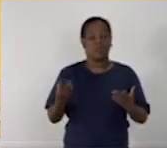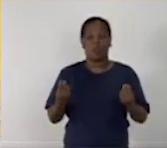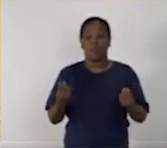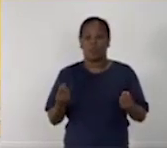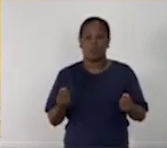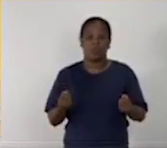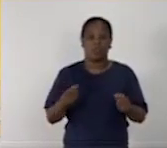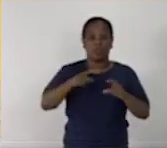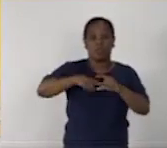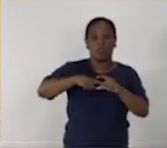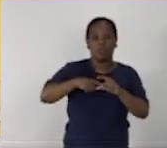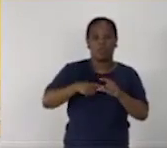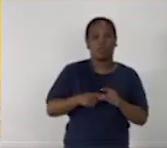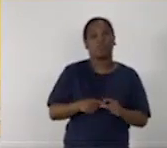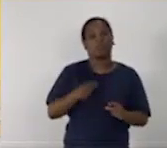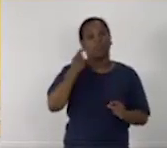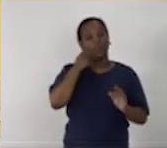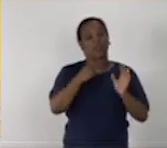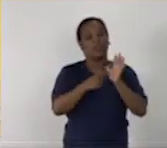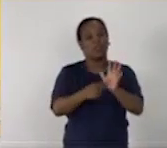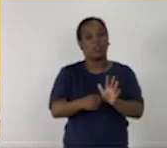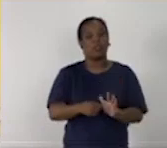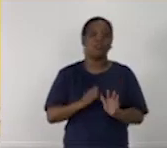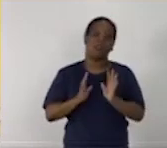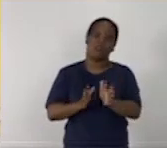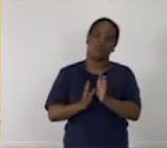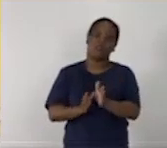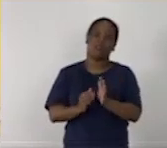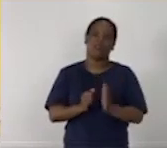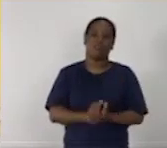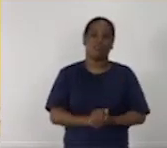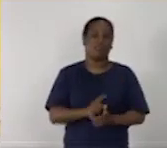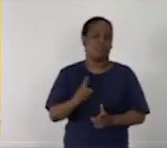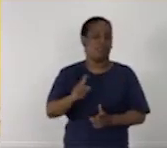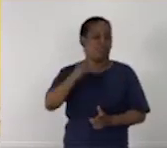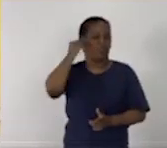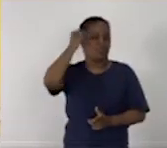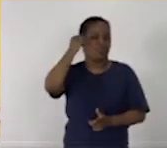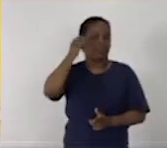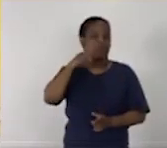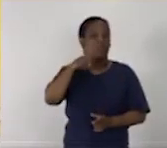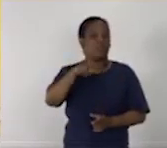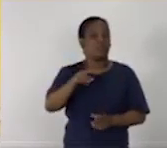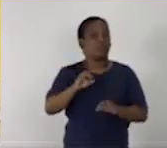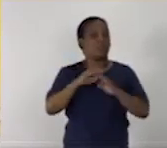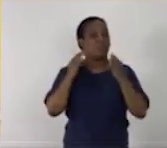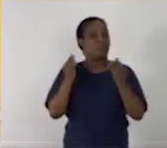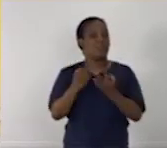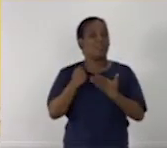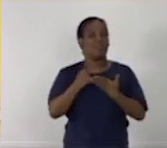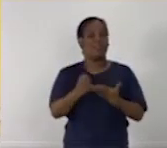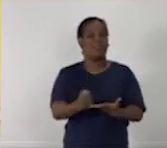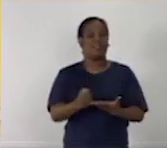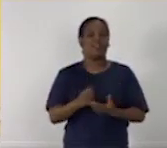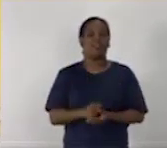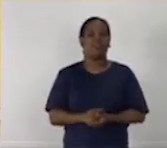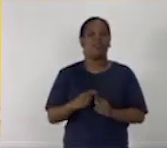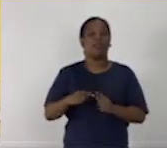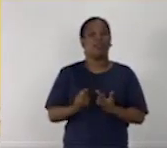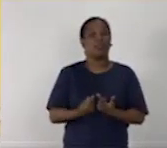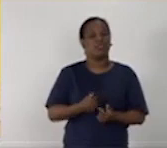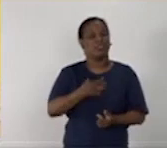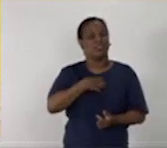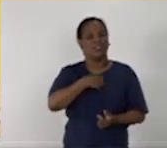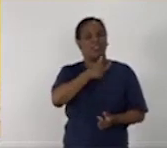contenidos que trataremos son para ejercitar. No se preocupen que sus familiares los ayudarán por si en algún